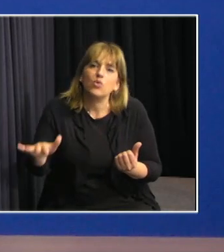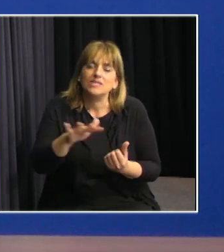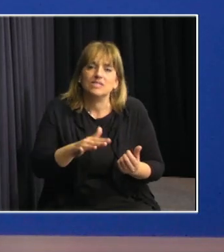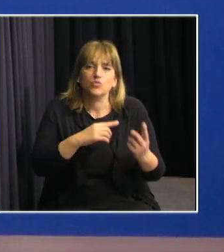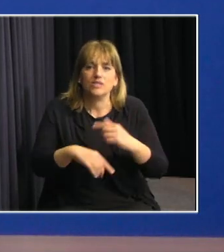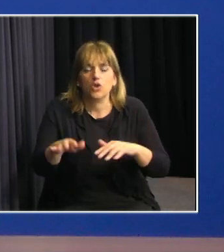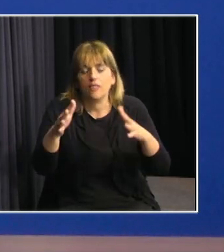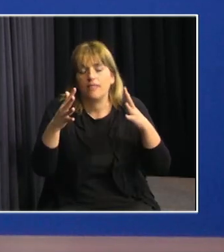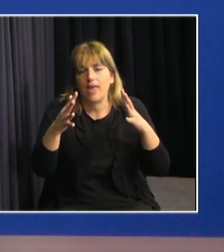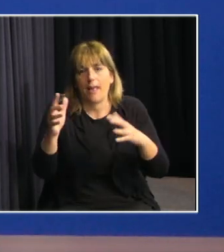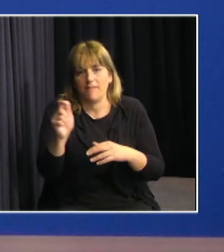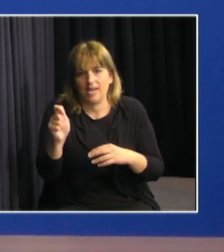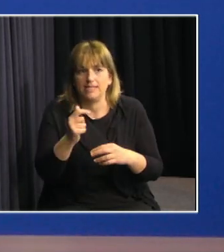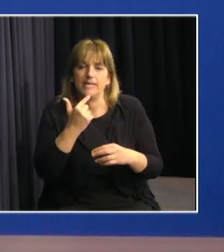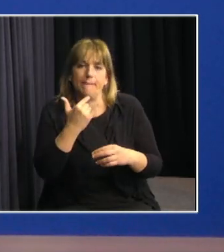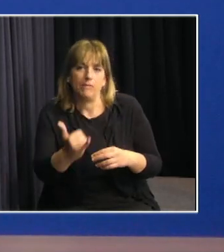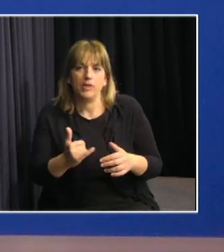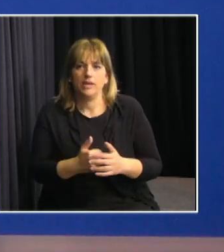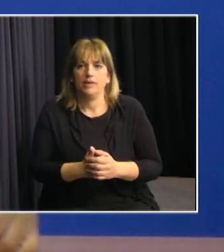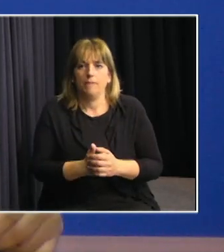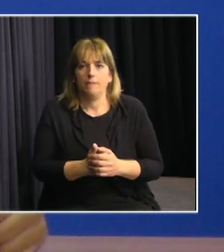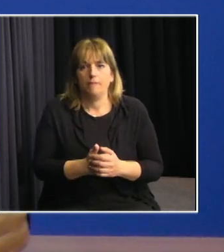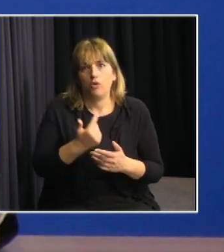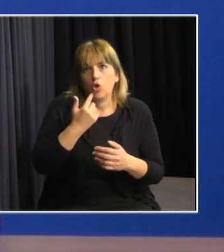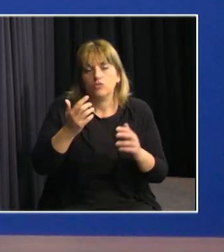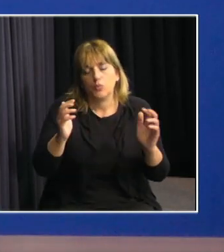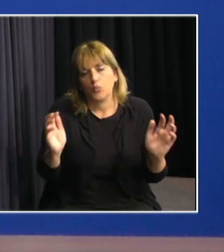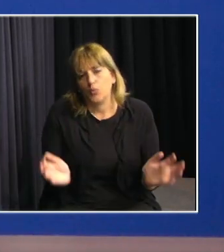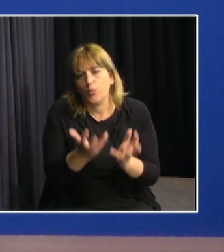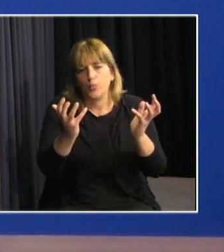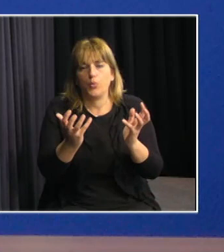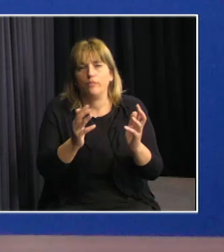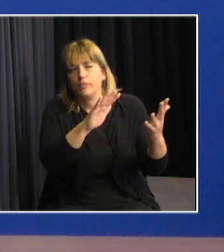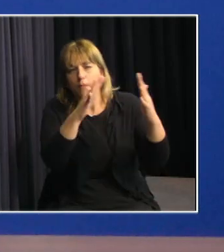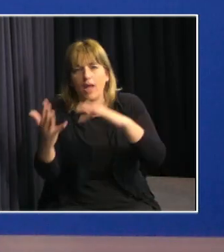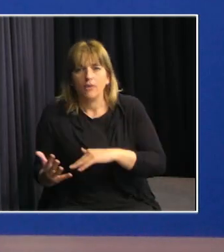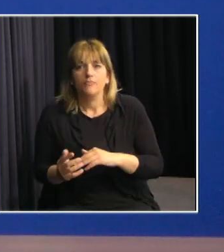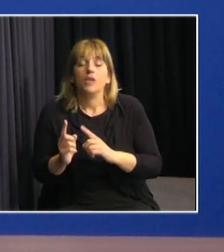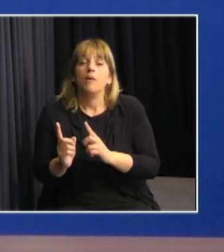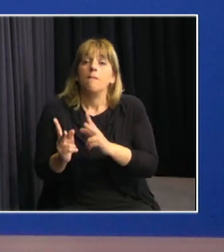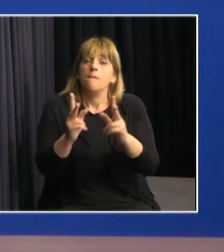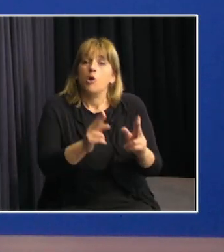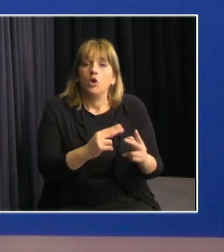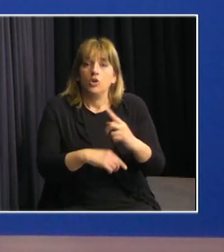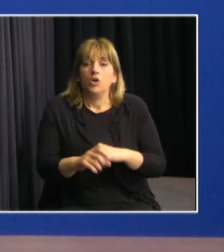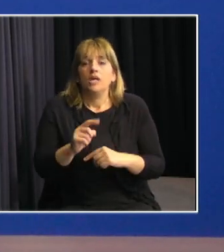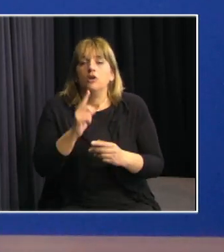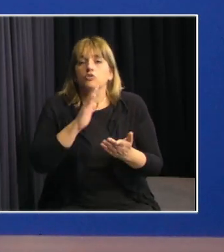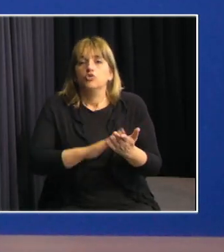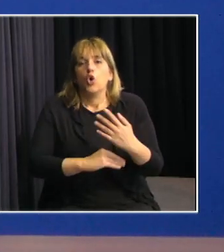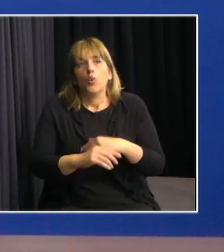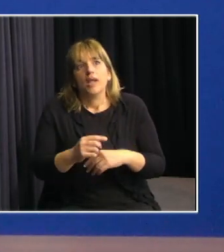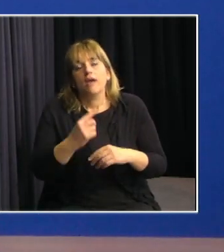de emergencia, como ejemplo, los incendios forestales. Por otro lado, las que refieren a medidas